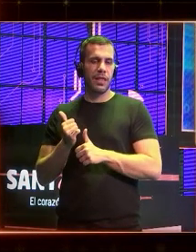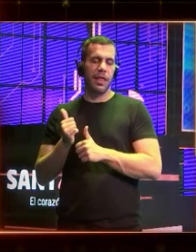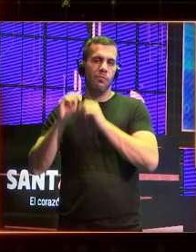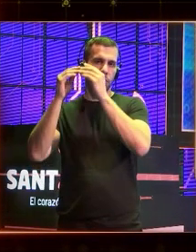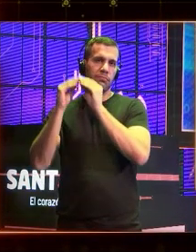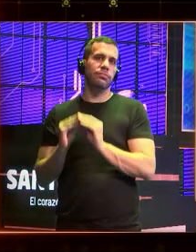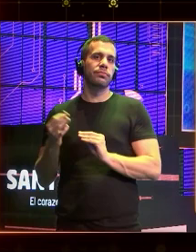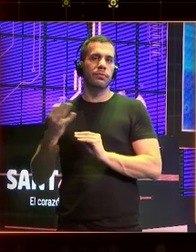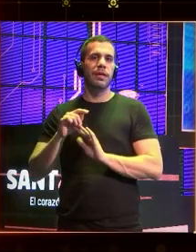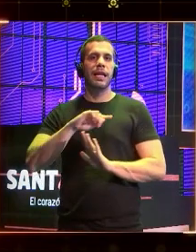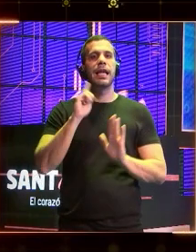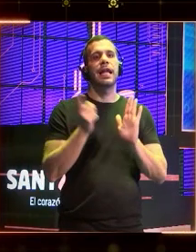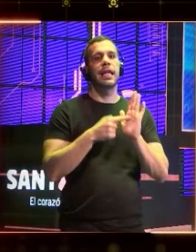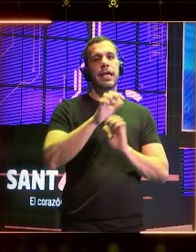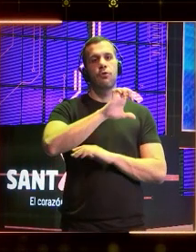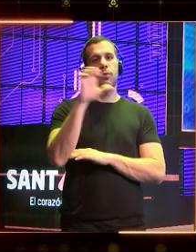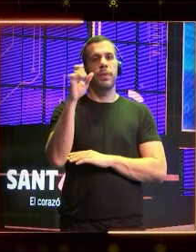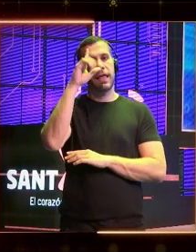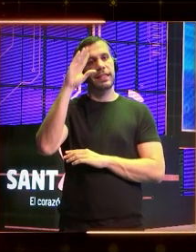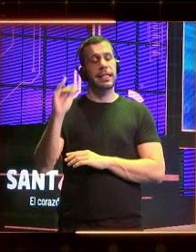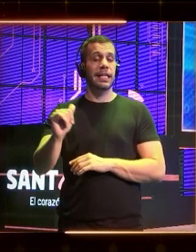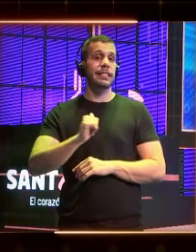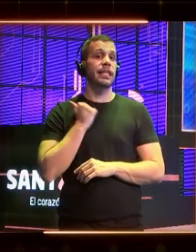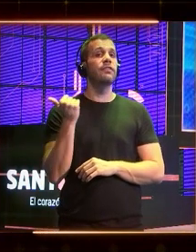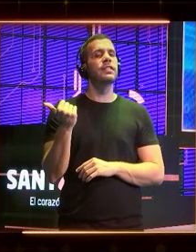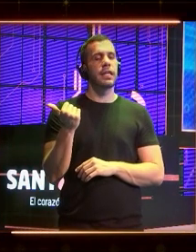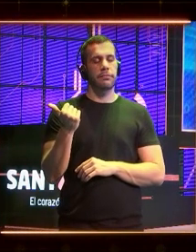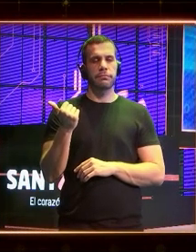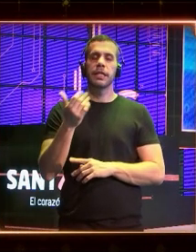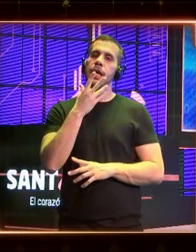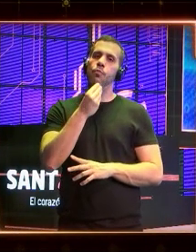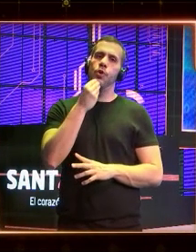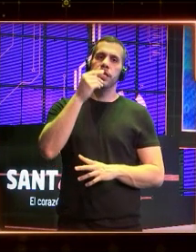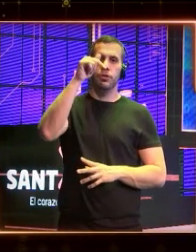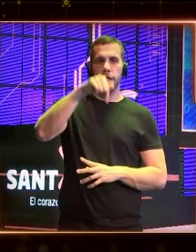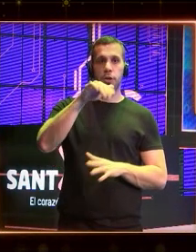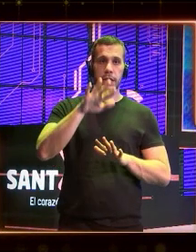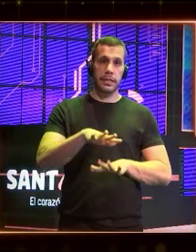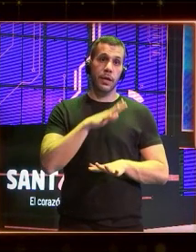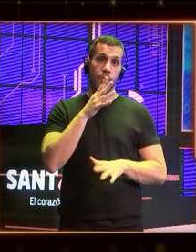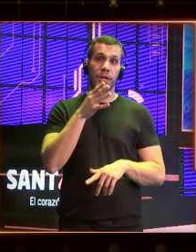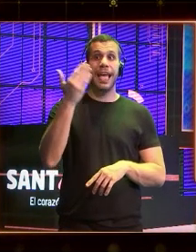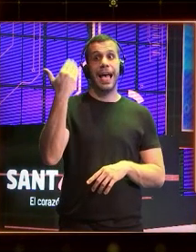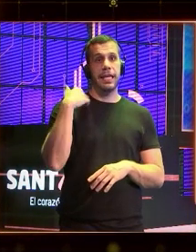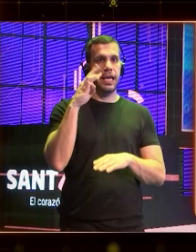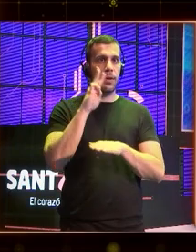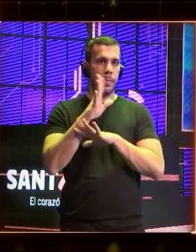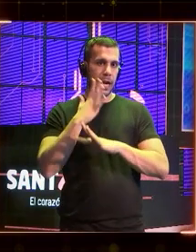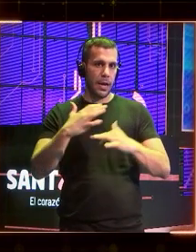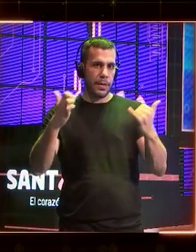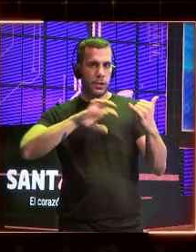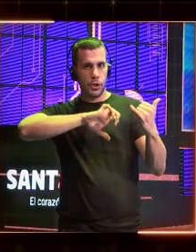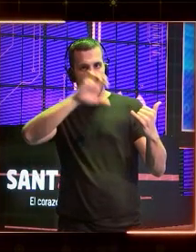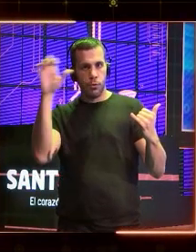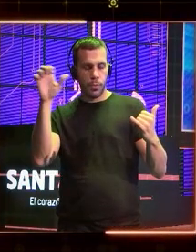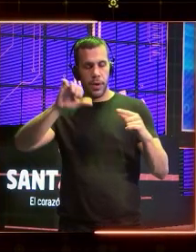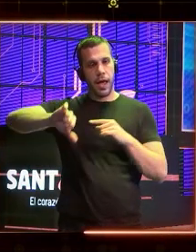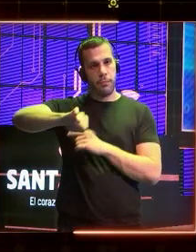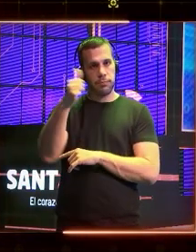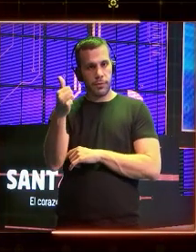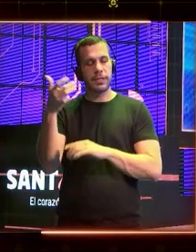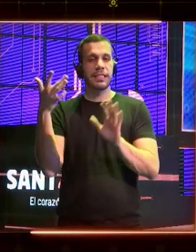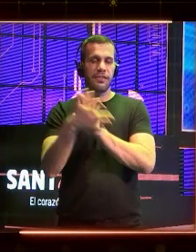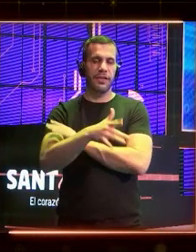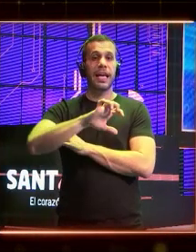Act, la Ley Europea de Inteligencia Eficial que es muy bonito que estoy aquí porque ayer se aprobó por el Parlamento Europeo convirtiendo a Europa en la primera